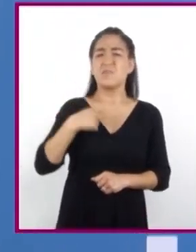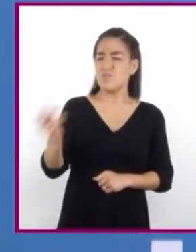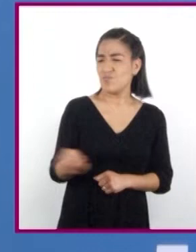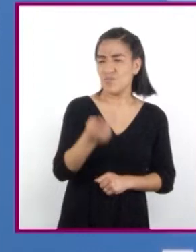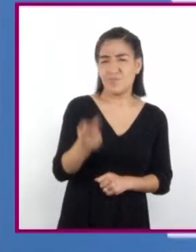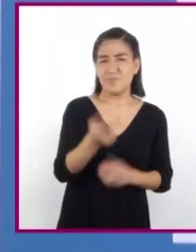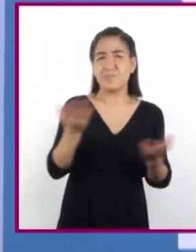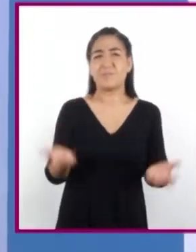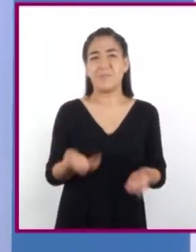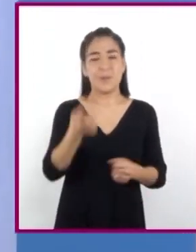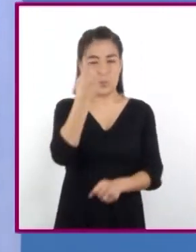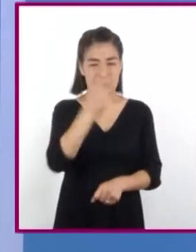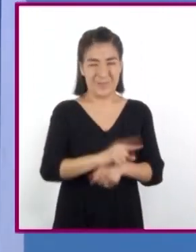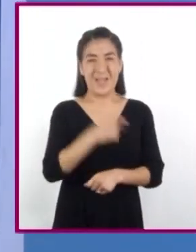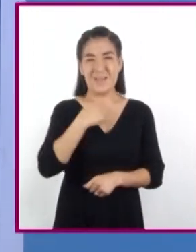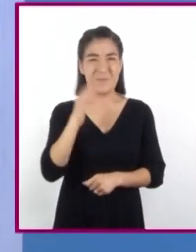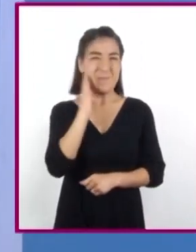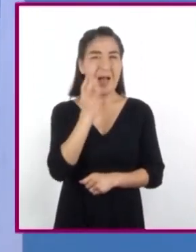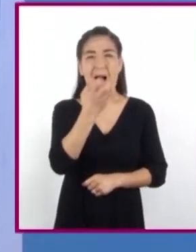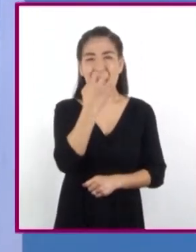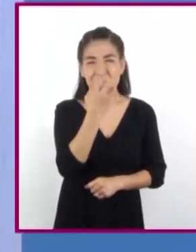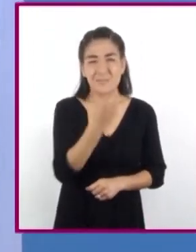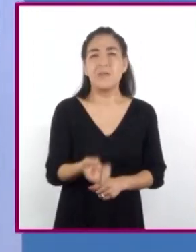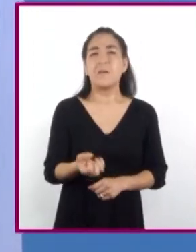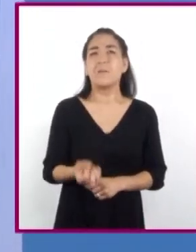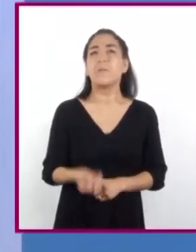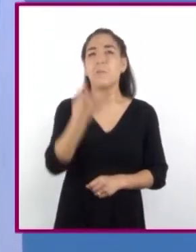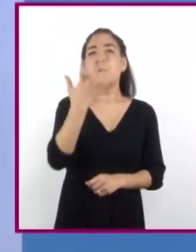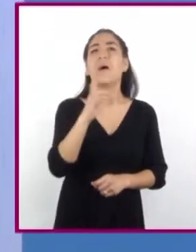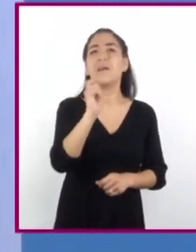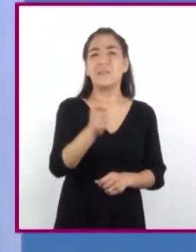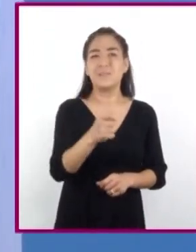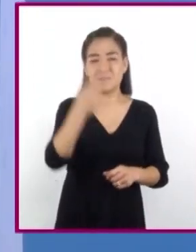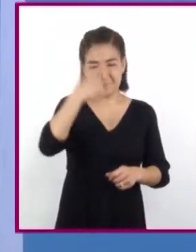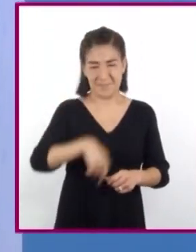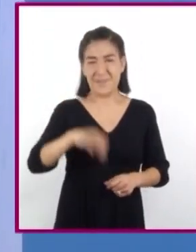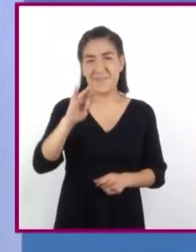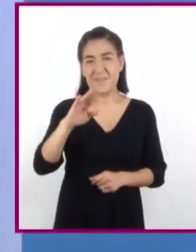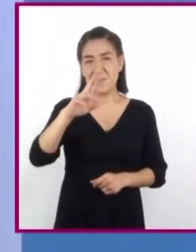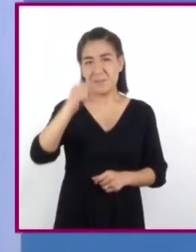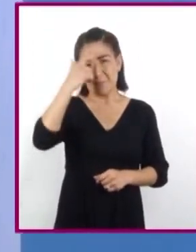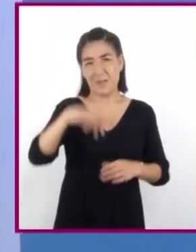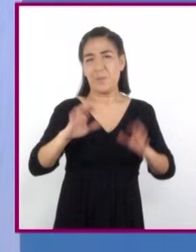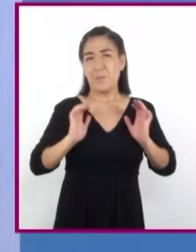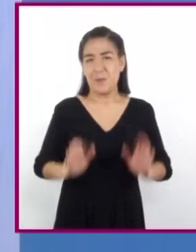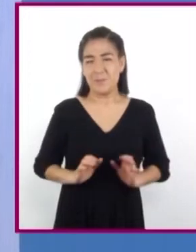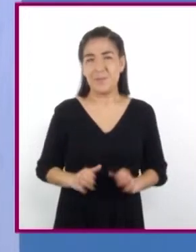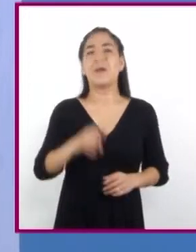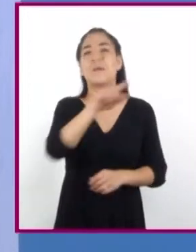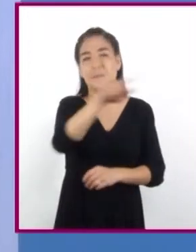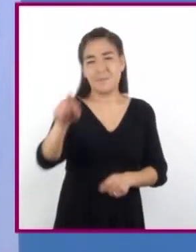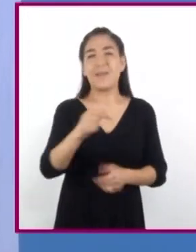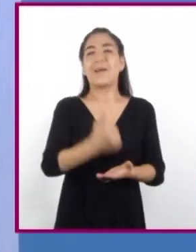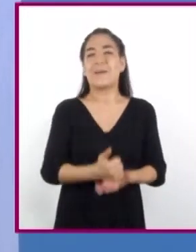si el día me como una manzana, ¿cuánta fibra estará aportando a mi cuerpo? Les pido que nos ayuden a contestar esta pregunta.